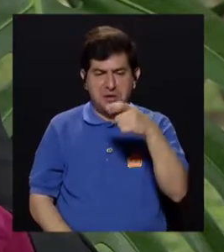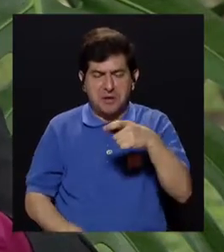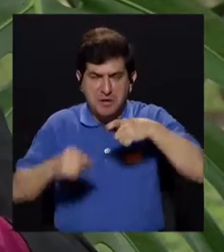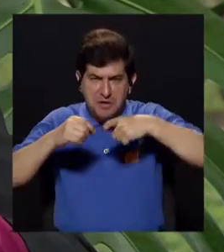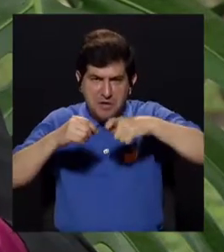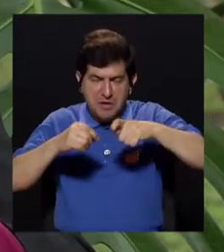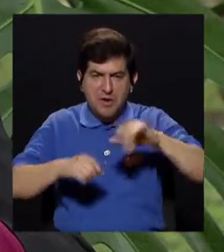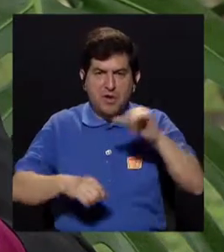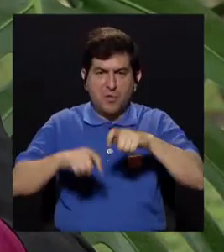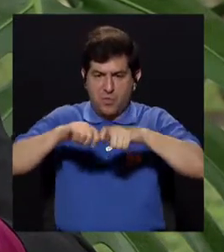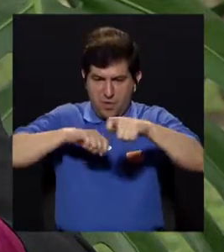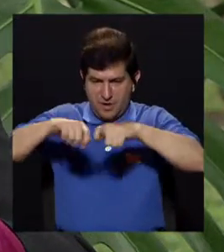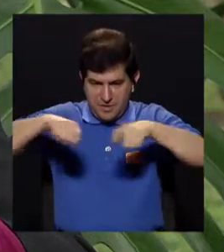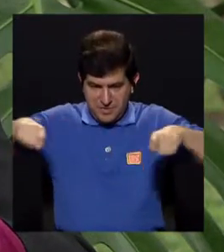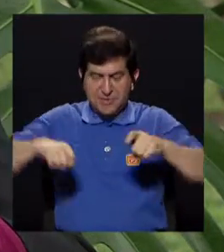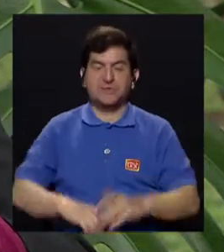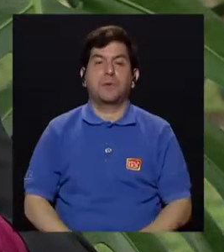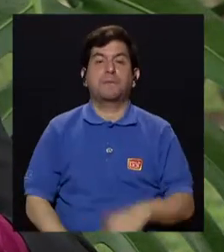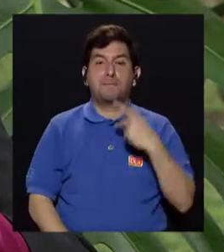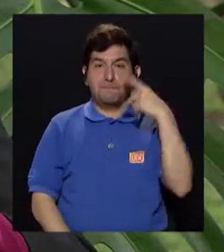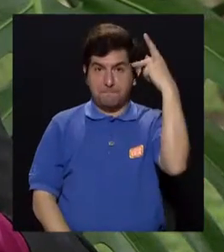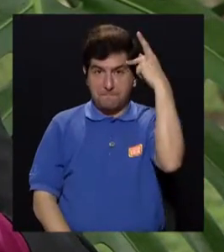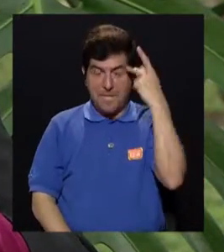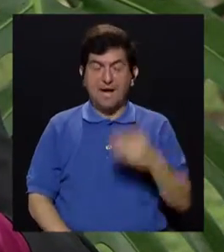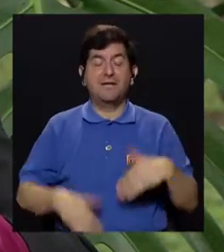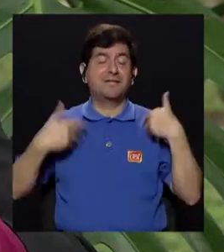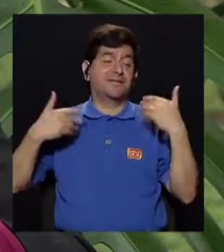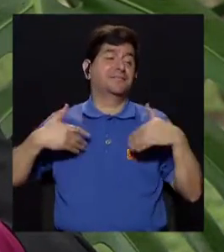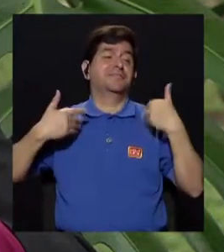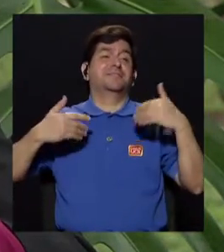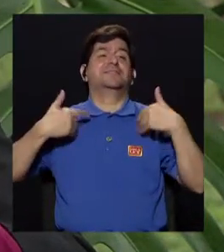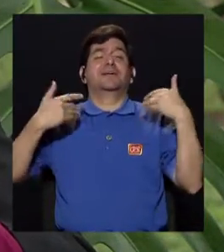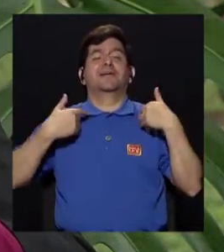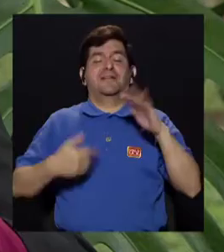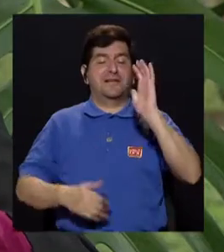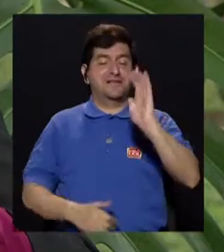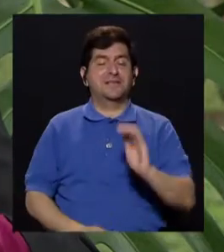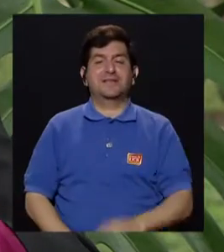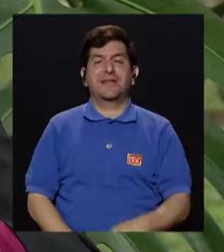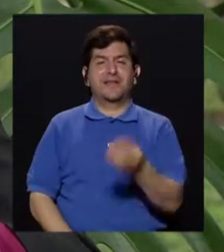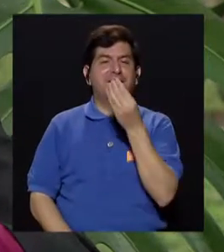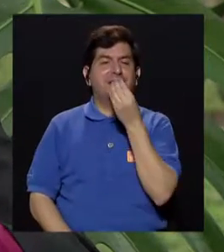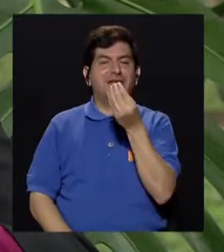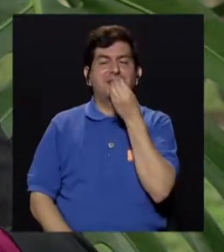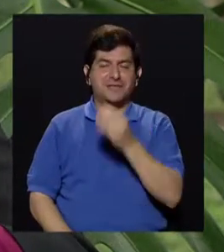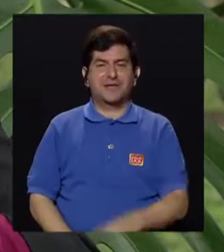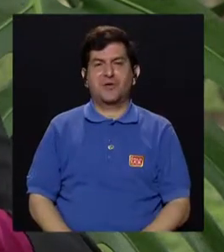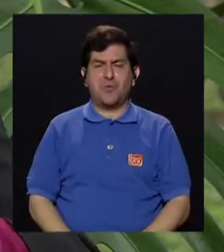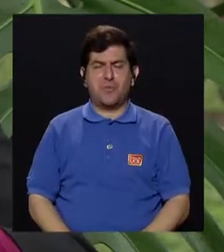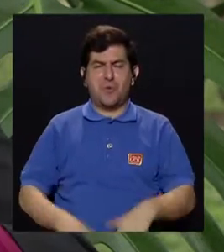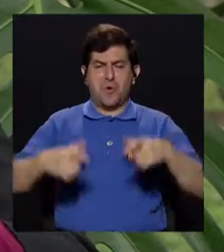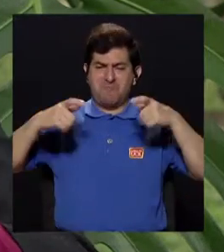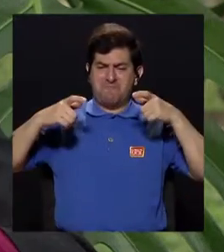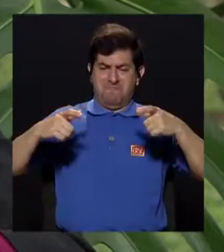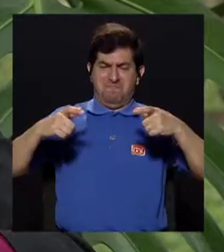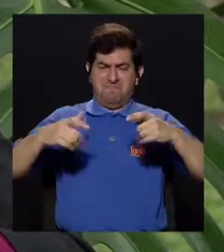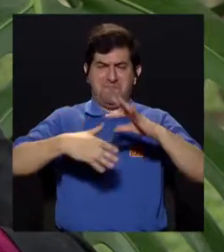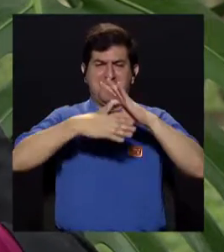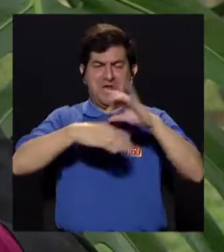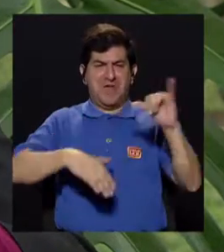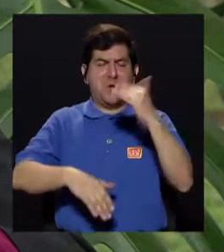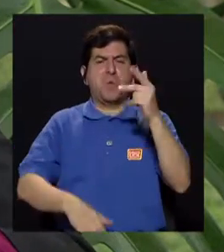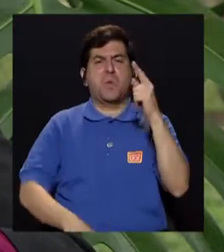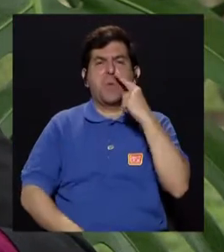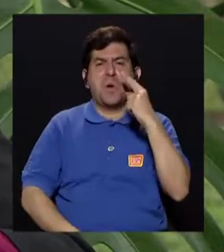Aquellos padres de familia que se ponen muy felices porque el chiquito se comió el tamaño del bistec